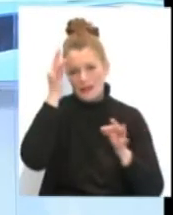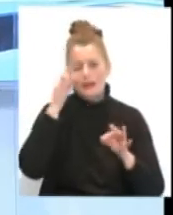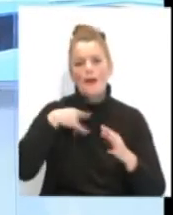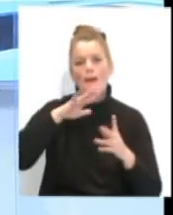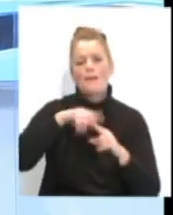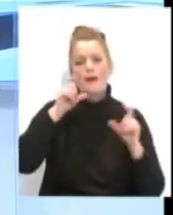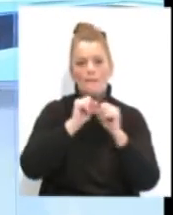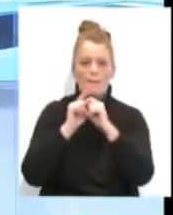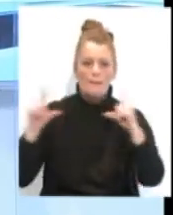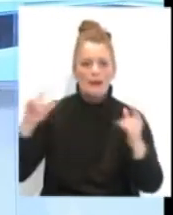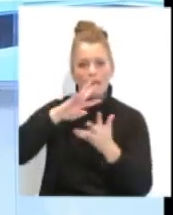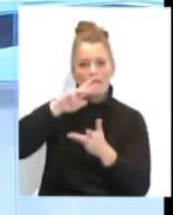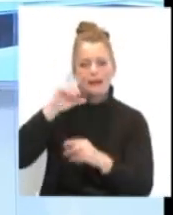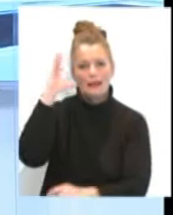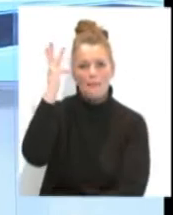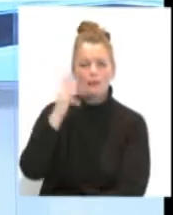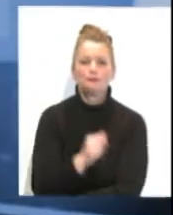meteorológica a continuación.